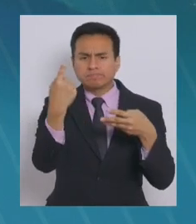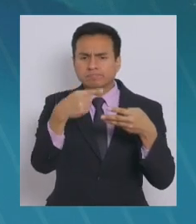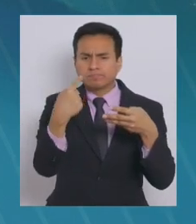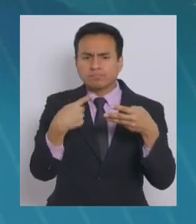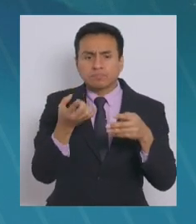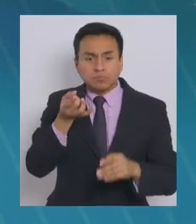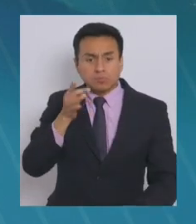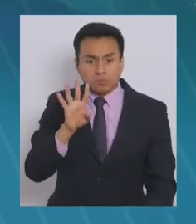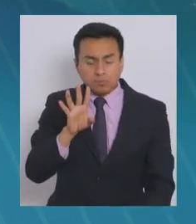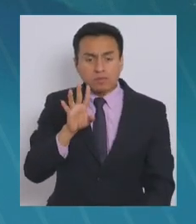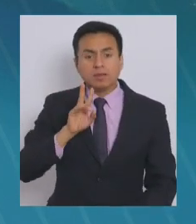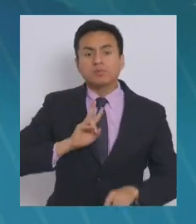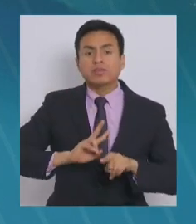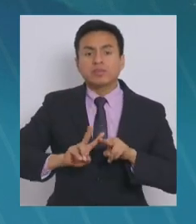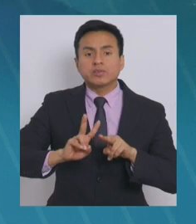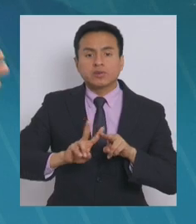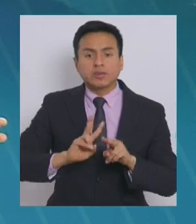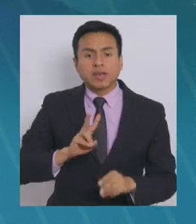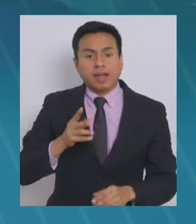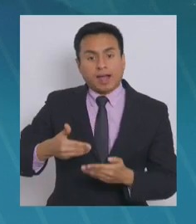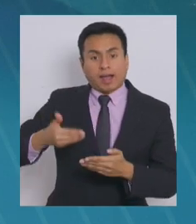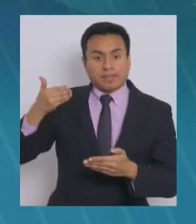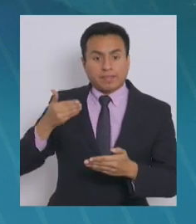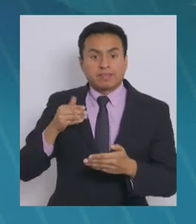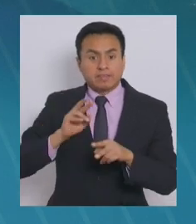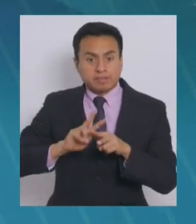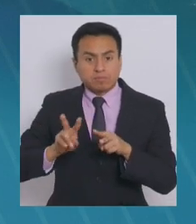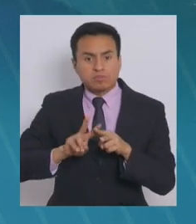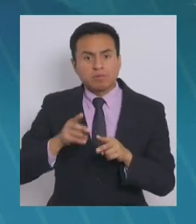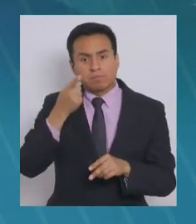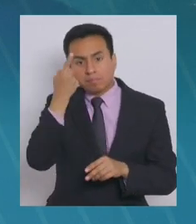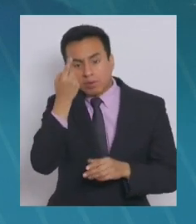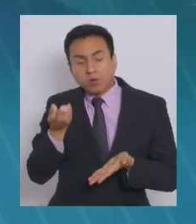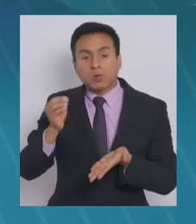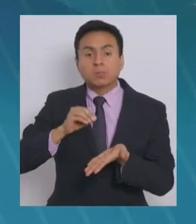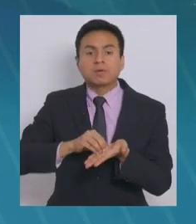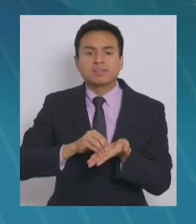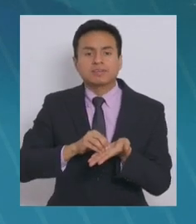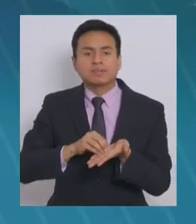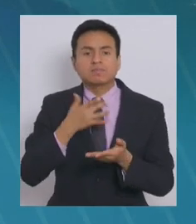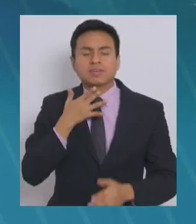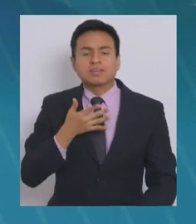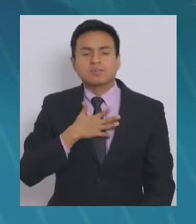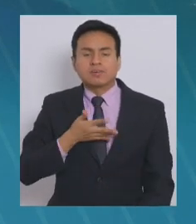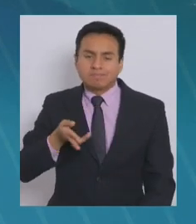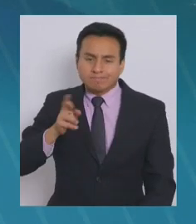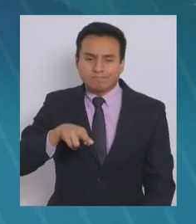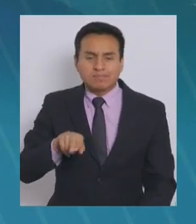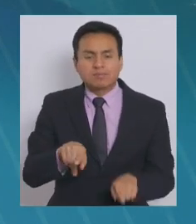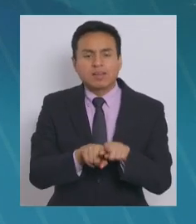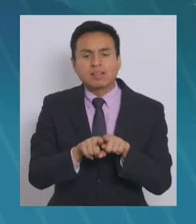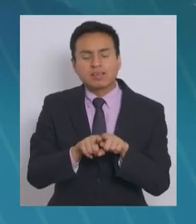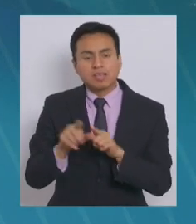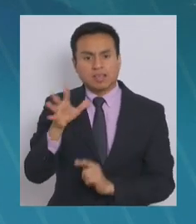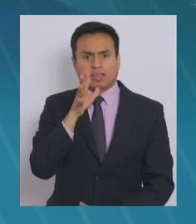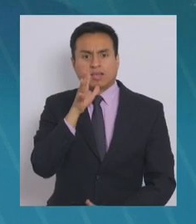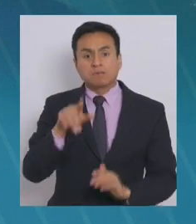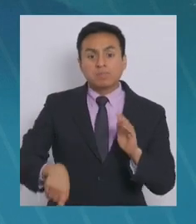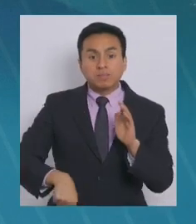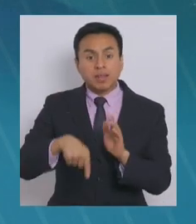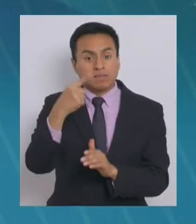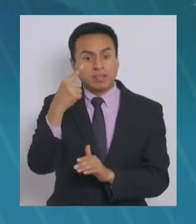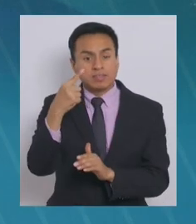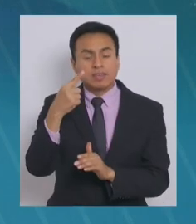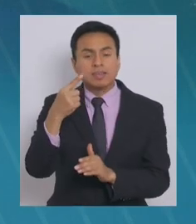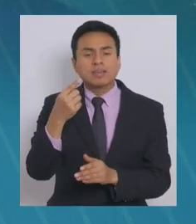no solamente lo que se ha hecho antes, sino que algo adicional. Porque quiero volver a recalcar, de forma inédita, por primera